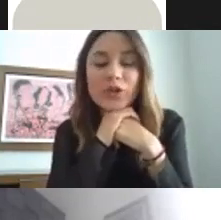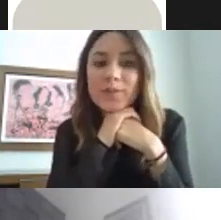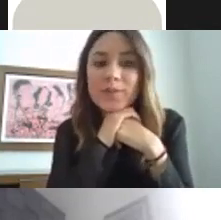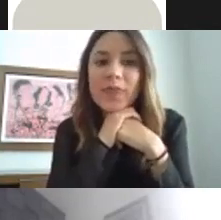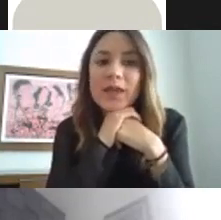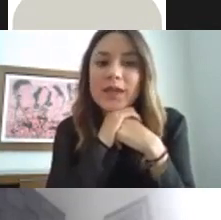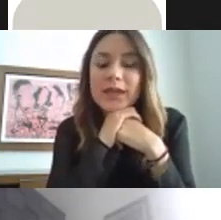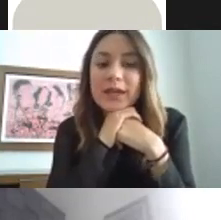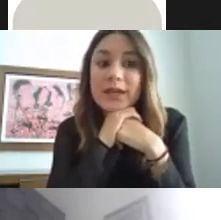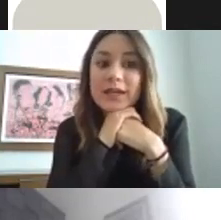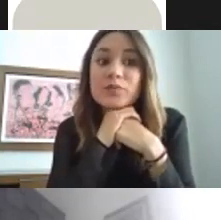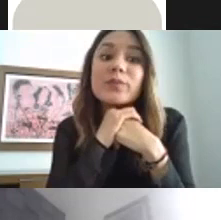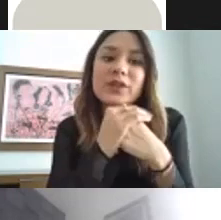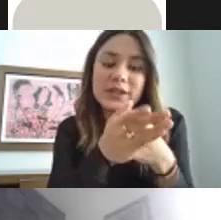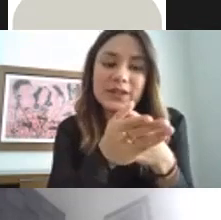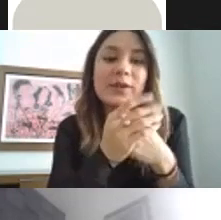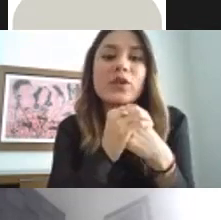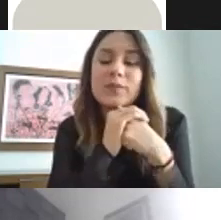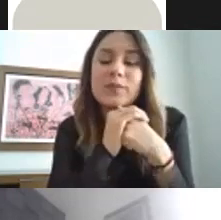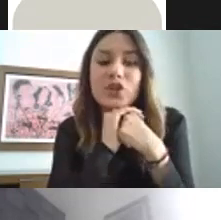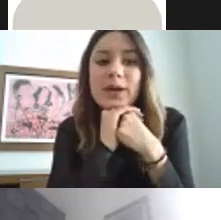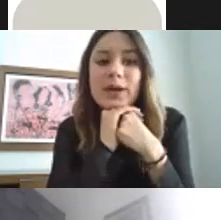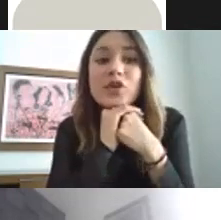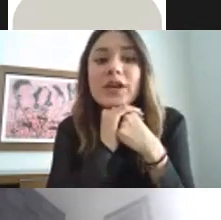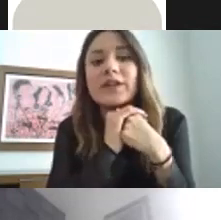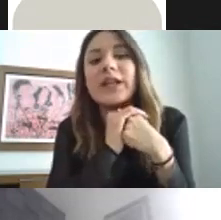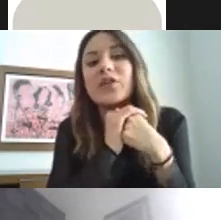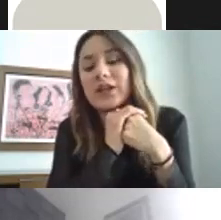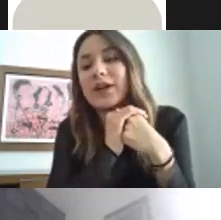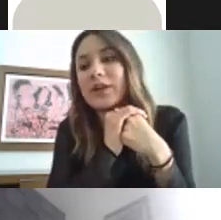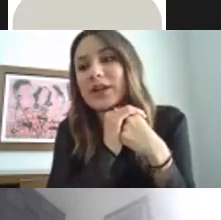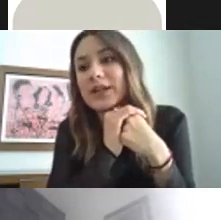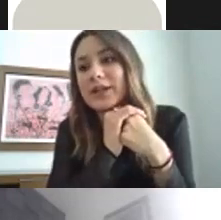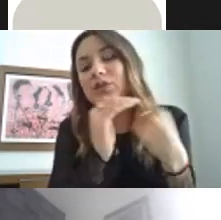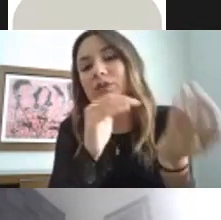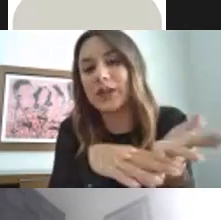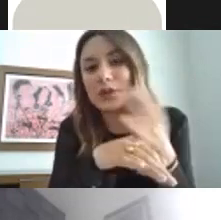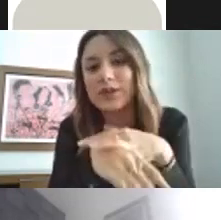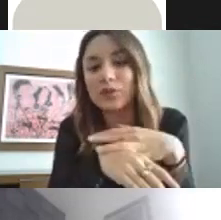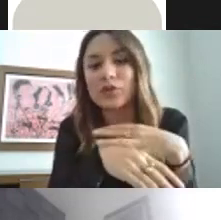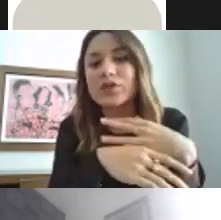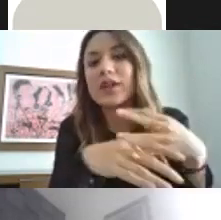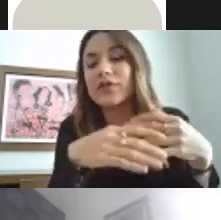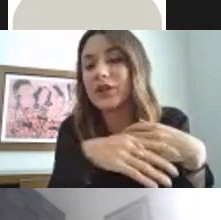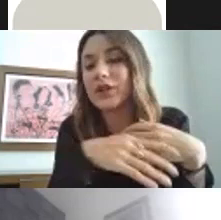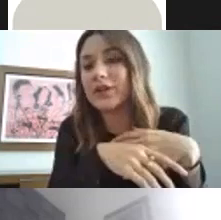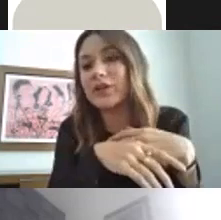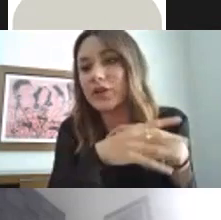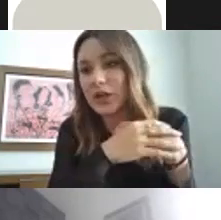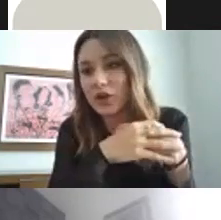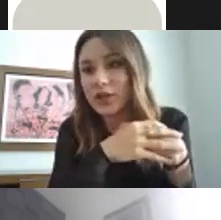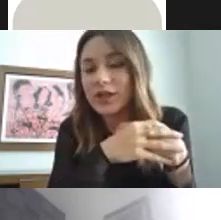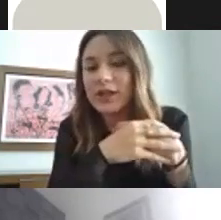ellos es muy importante también lo que mencionábamos afiliar a los trabajadores al Instituto Mexicano del Seguro Social Infonavit y